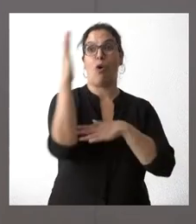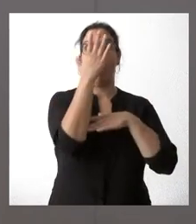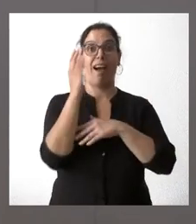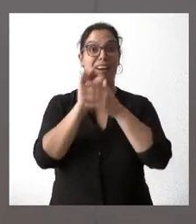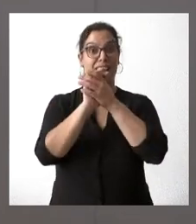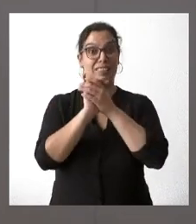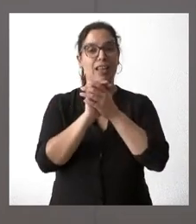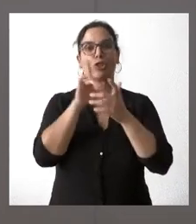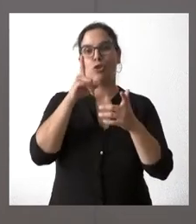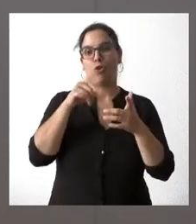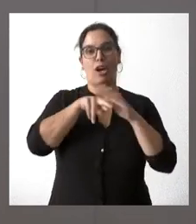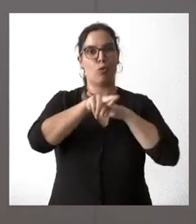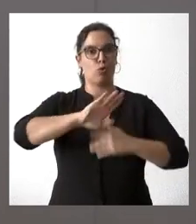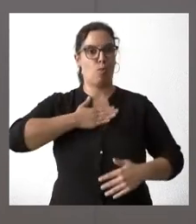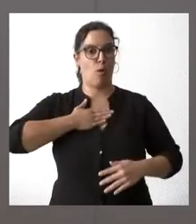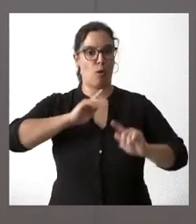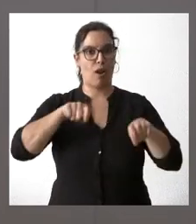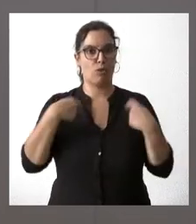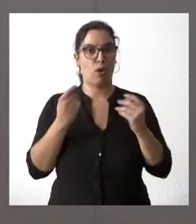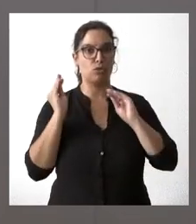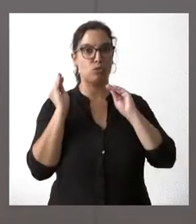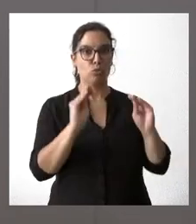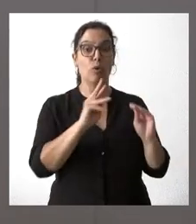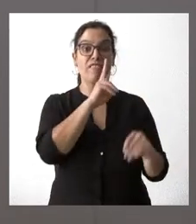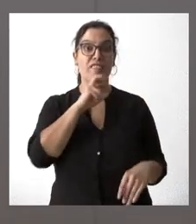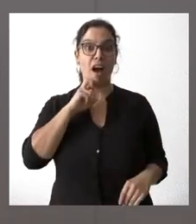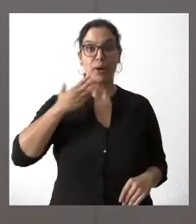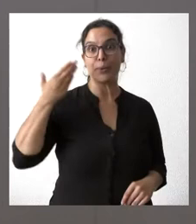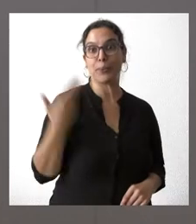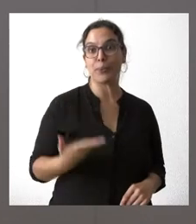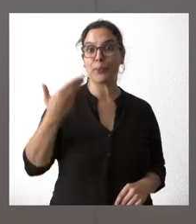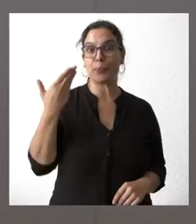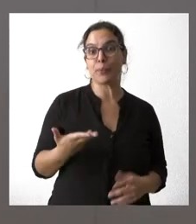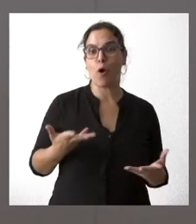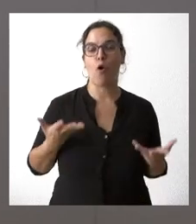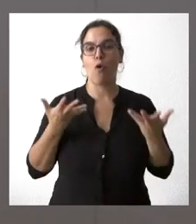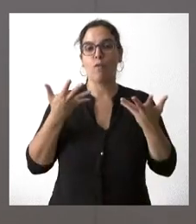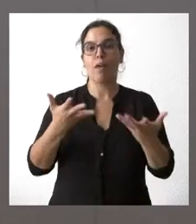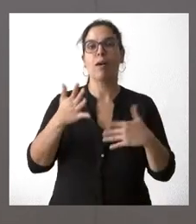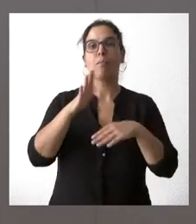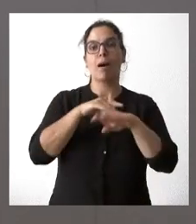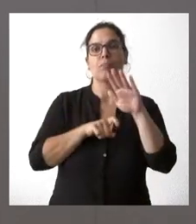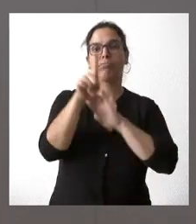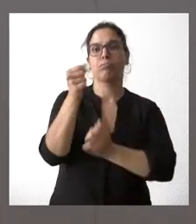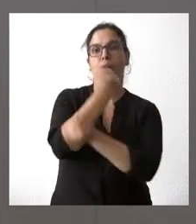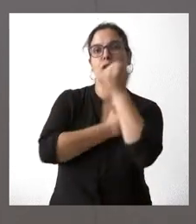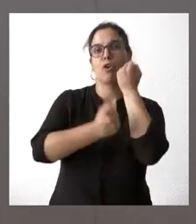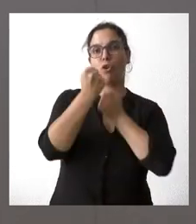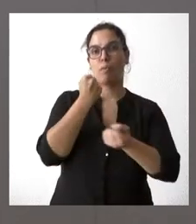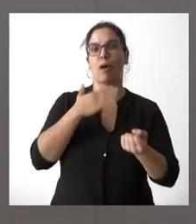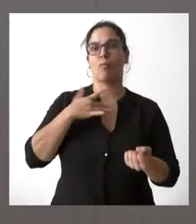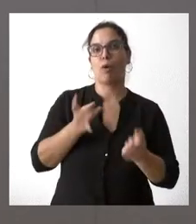endógeno importante, cuya valorización y puesta en servicio del crecimiento económico puede generar